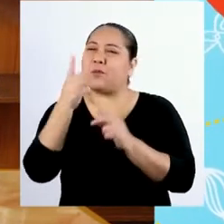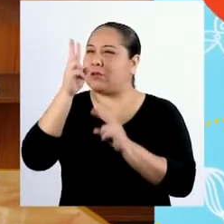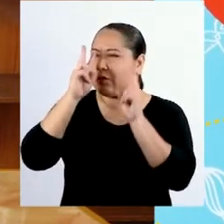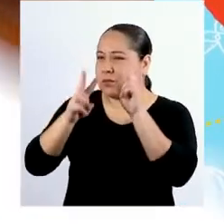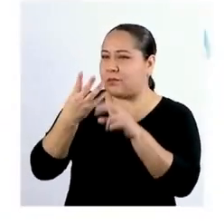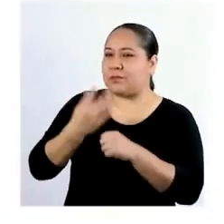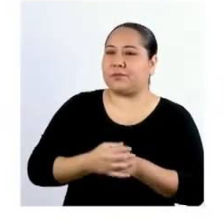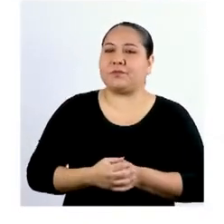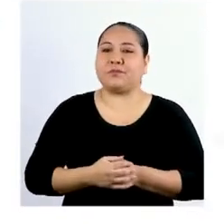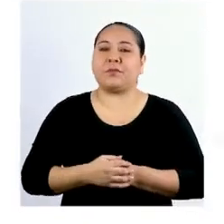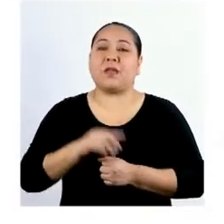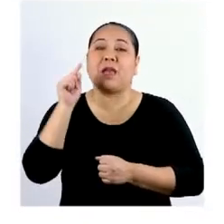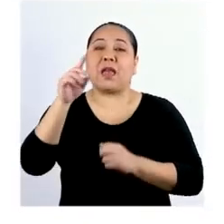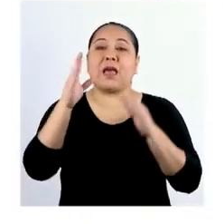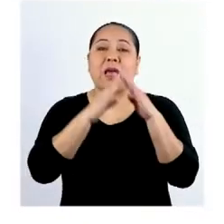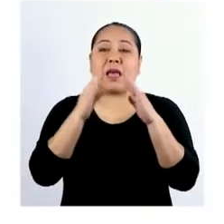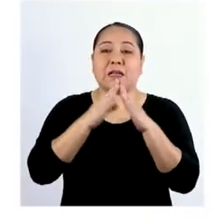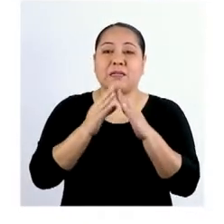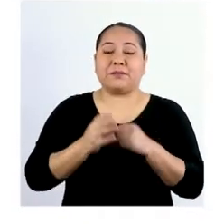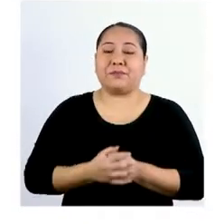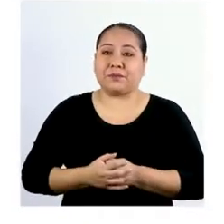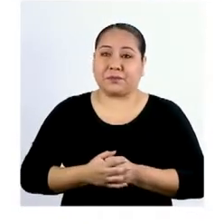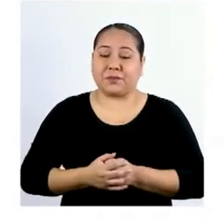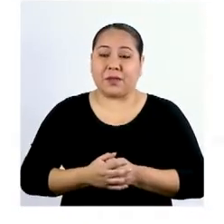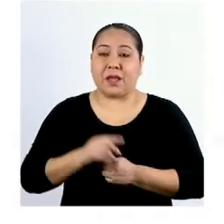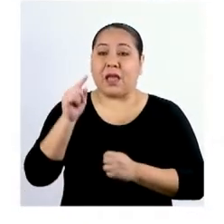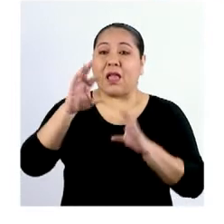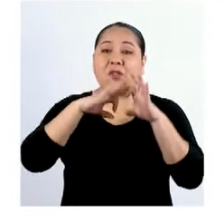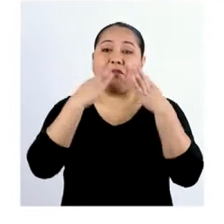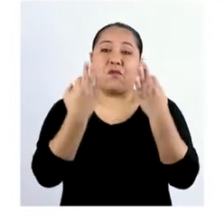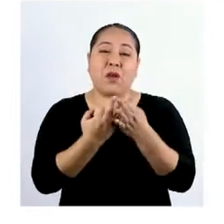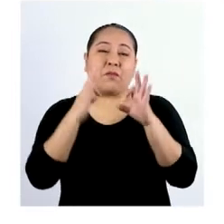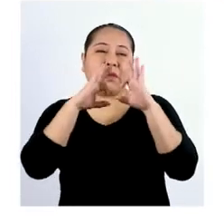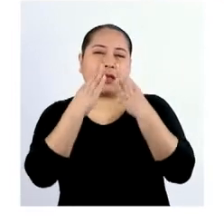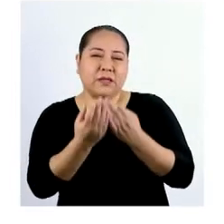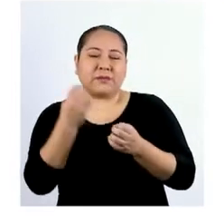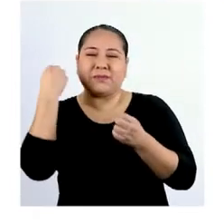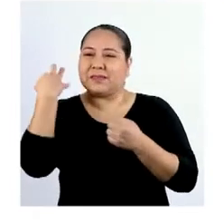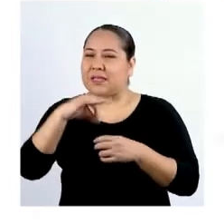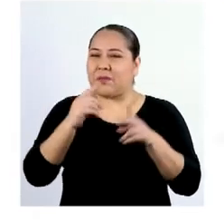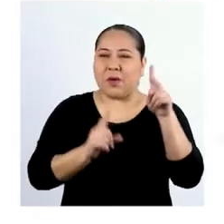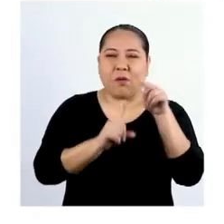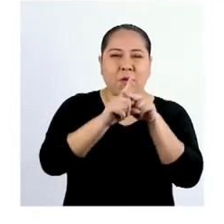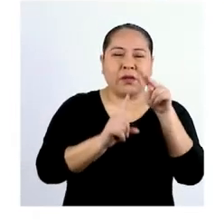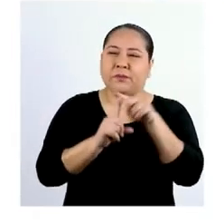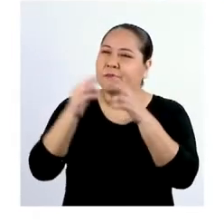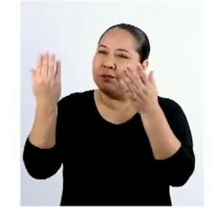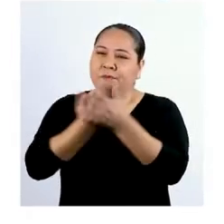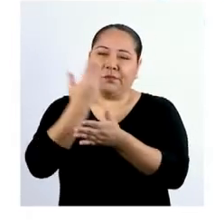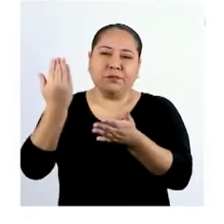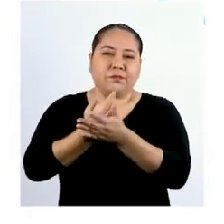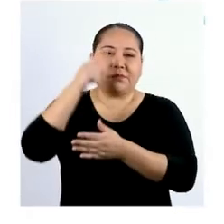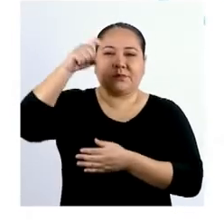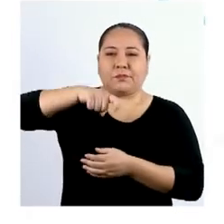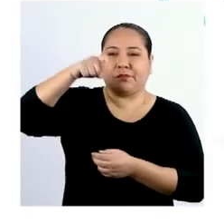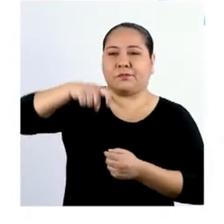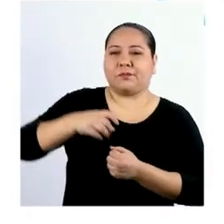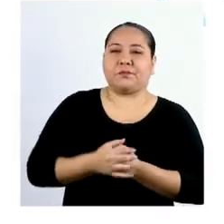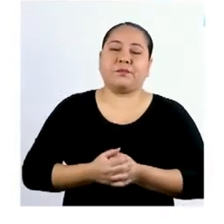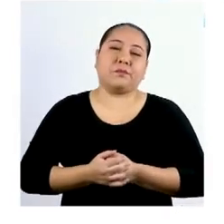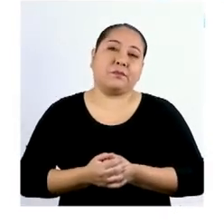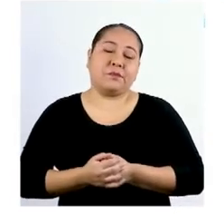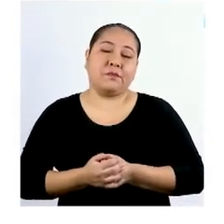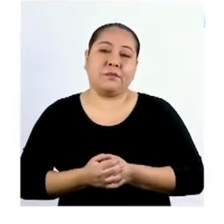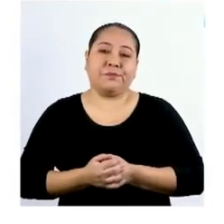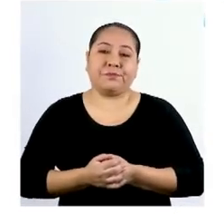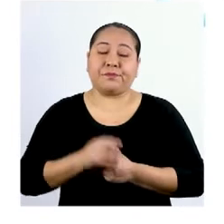a aquello. En casa, con nuestras familias, constantemente aparecen nuevas necesidades que hay que cubrir.